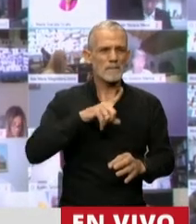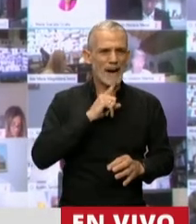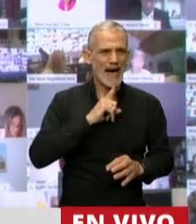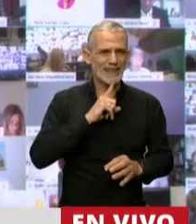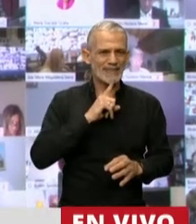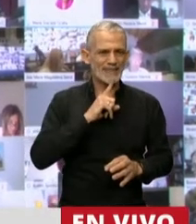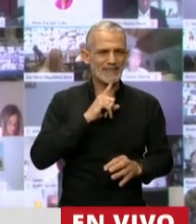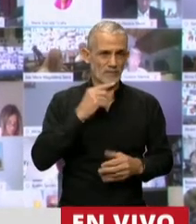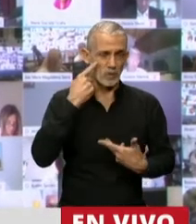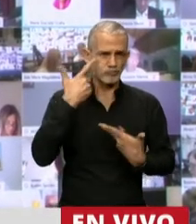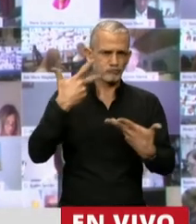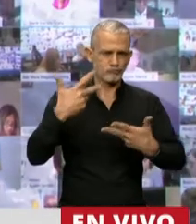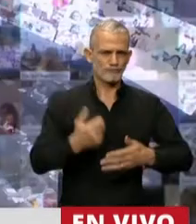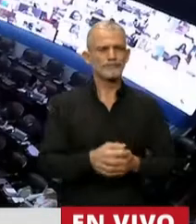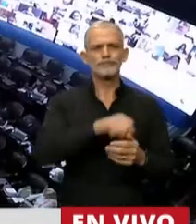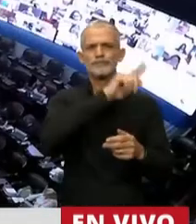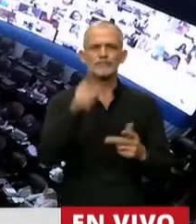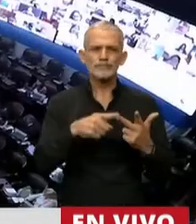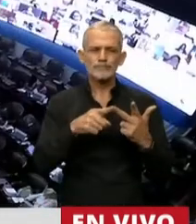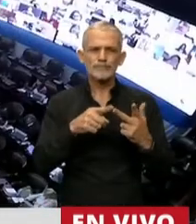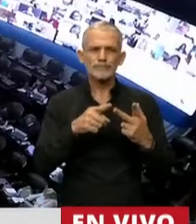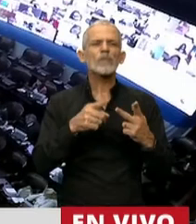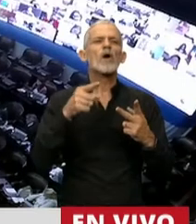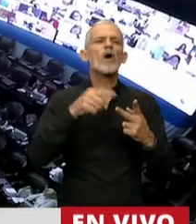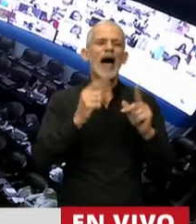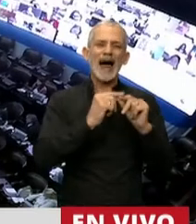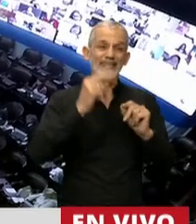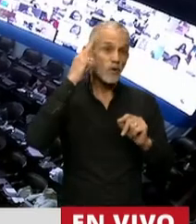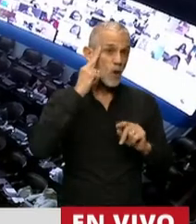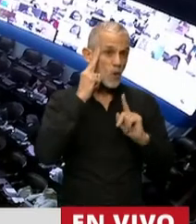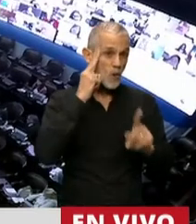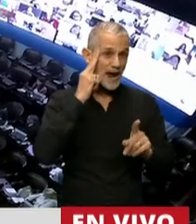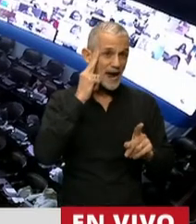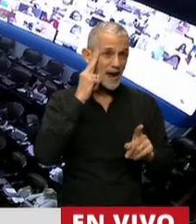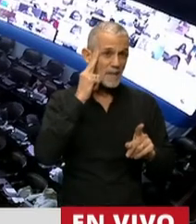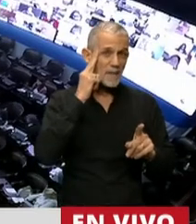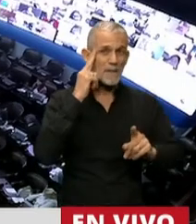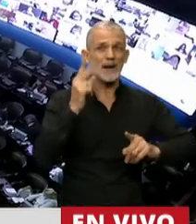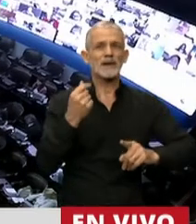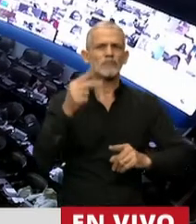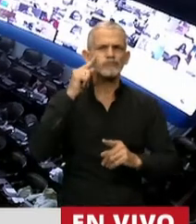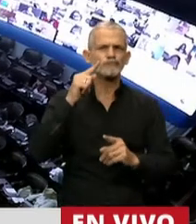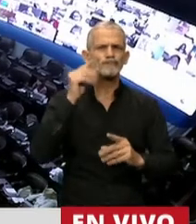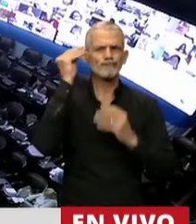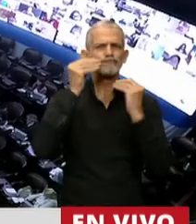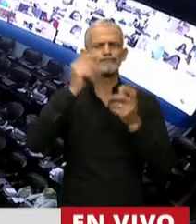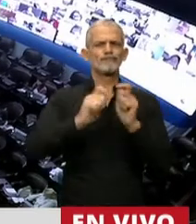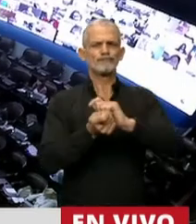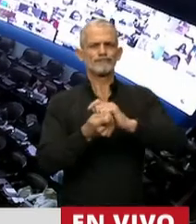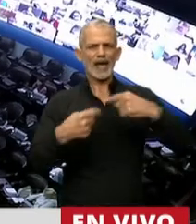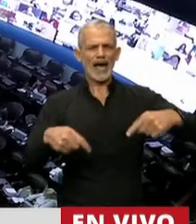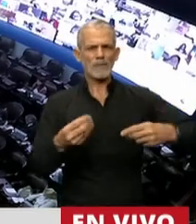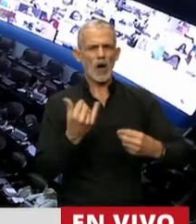es conocida. Y el otro, en la parte del artículo 9, lo que vemos con preocupación